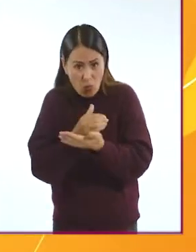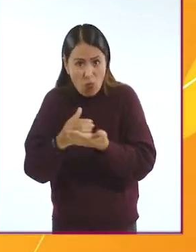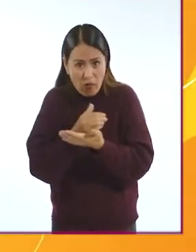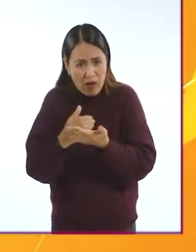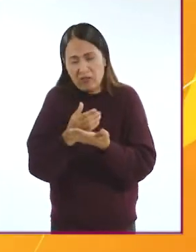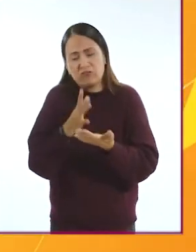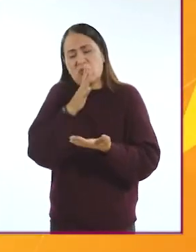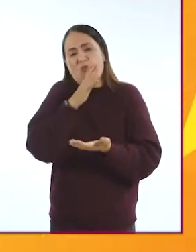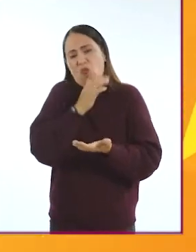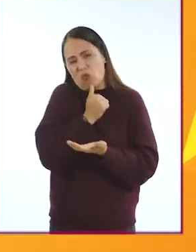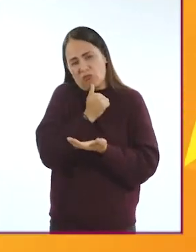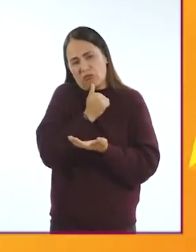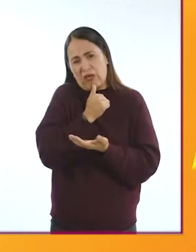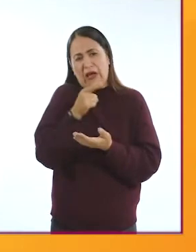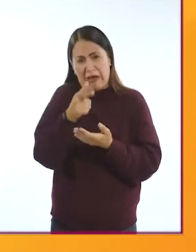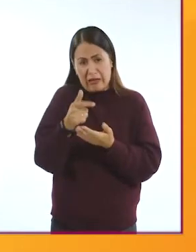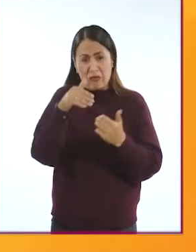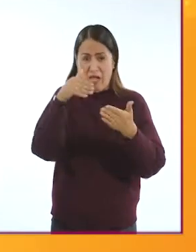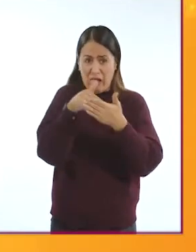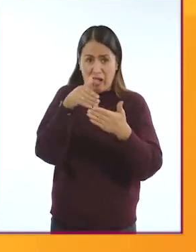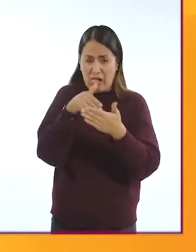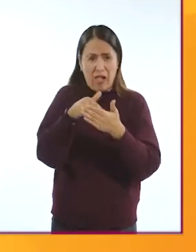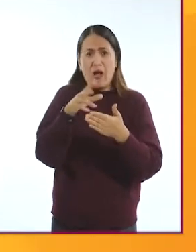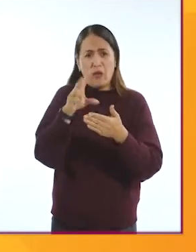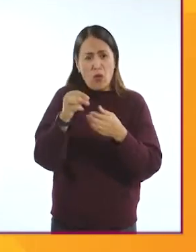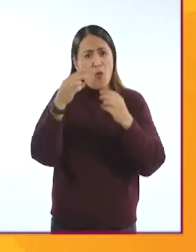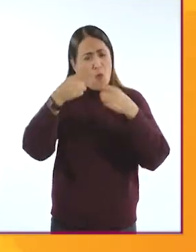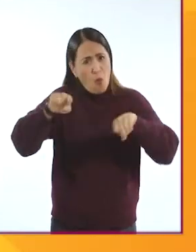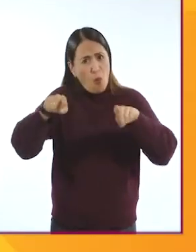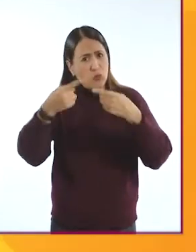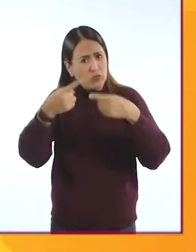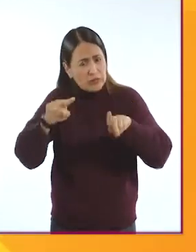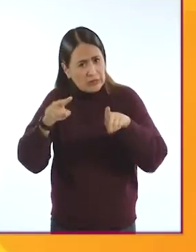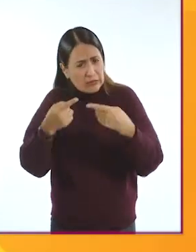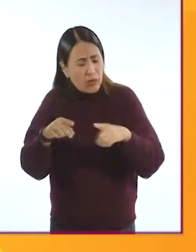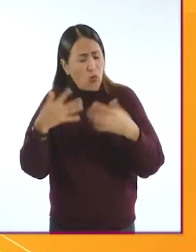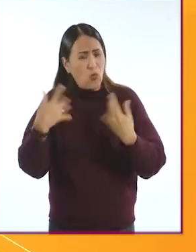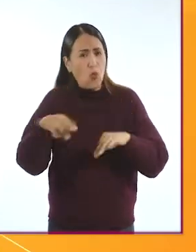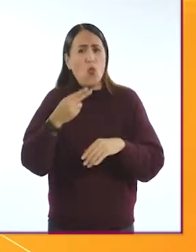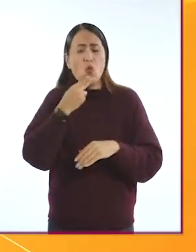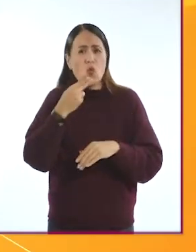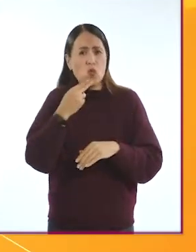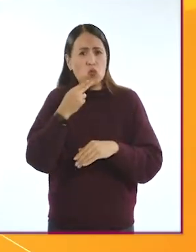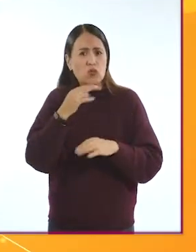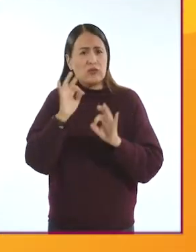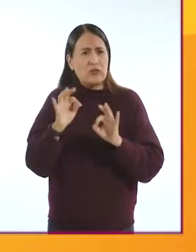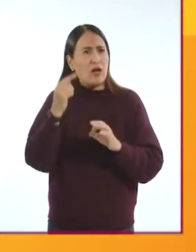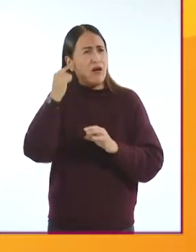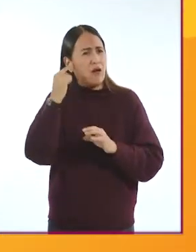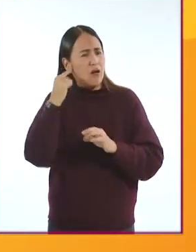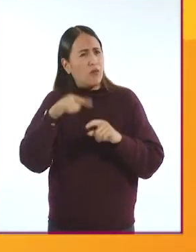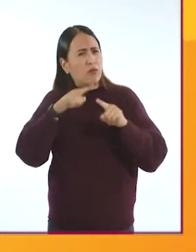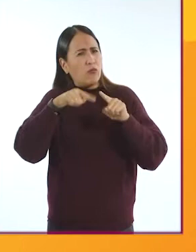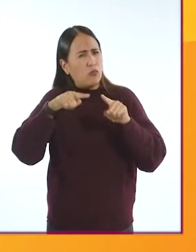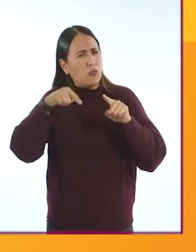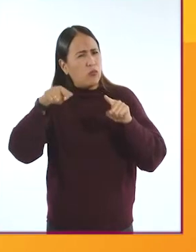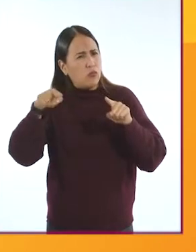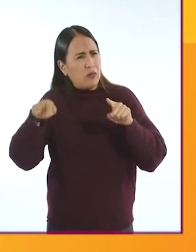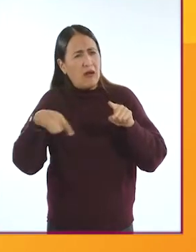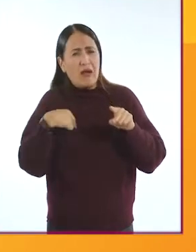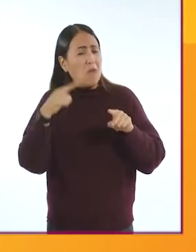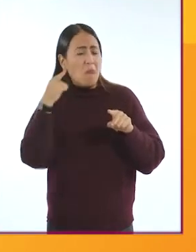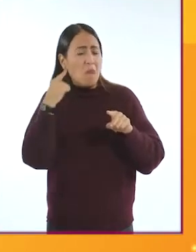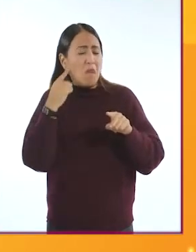eso no fue ningún impedimento. De hecho, su música cobró identidad propia, ya que empezó a utilizar cada vez menos las frecuencias musicales